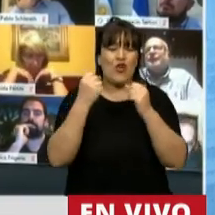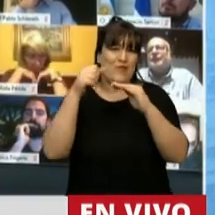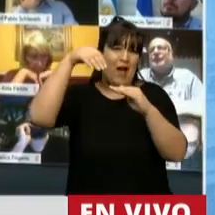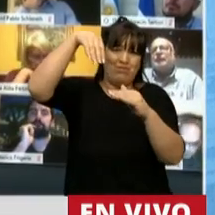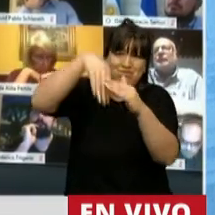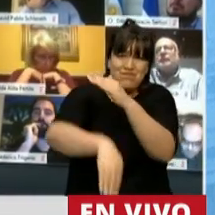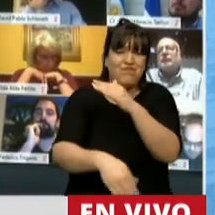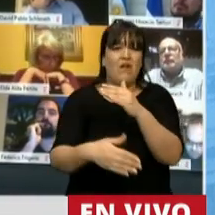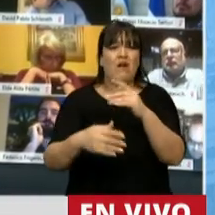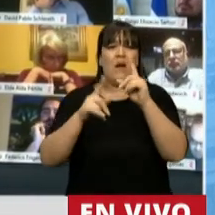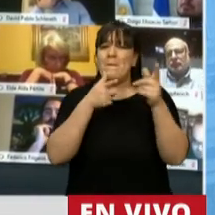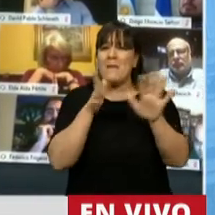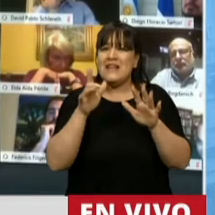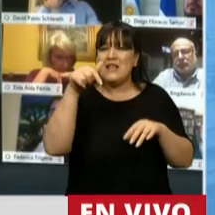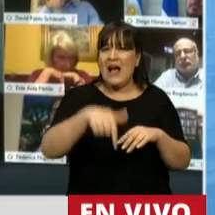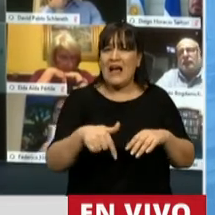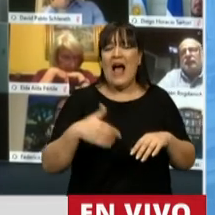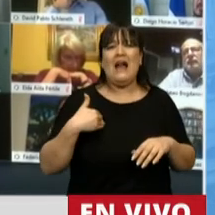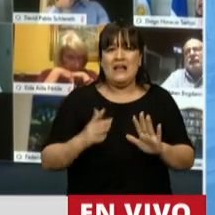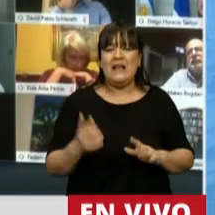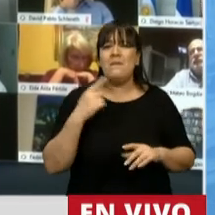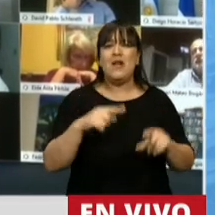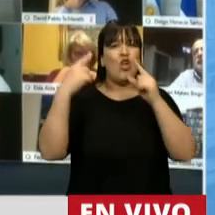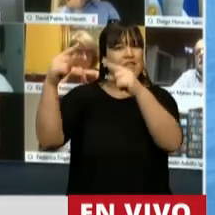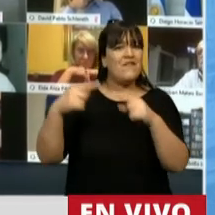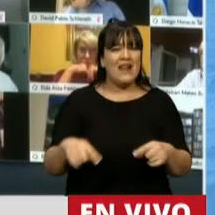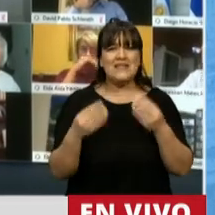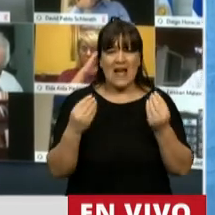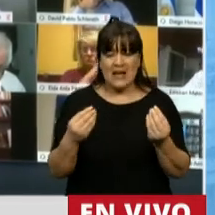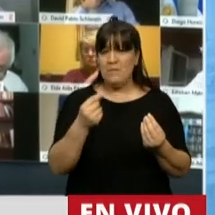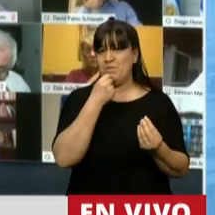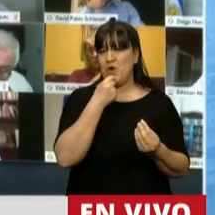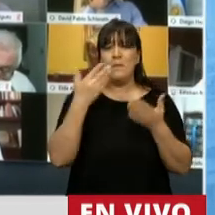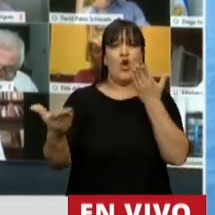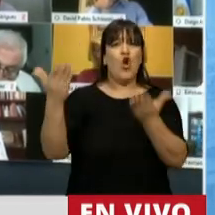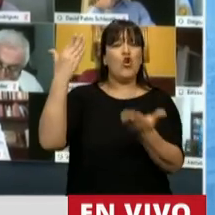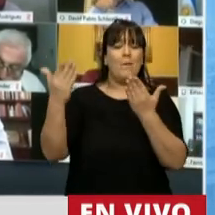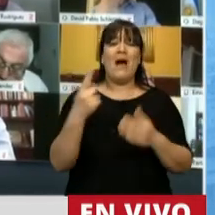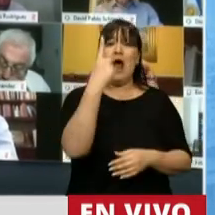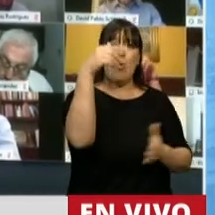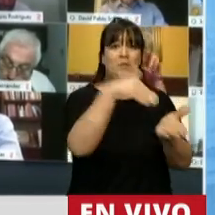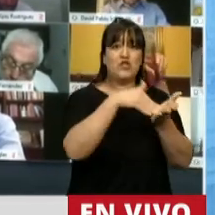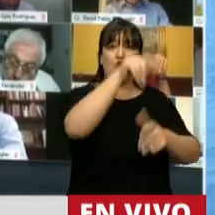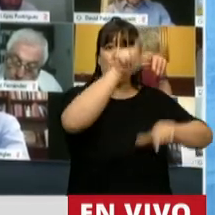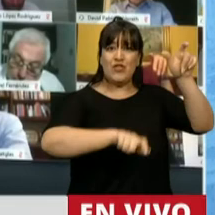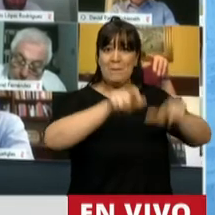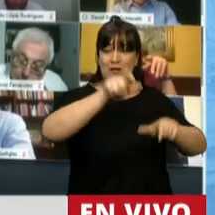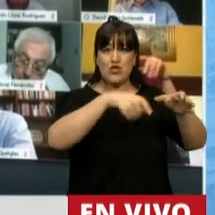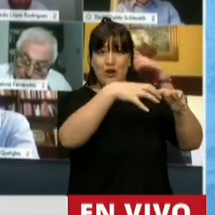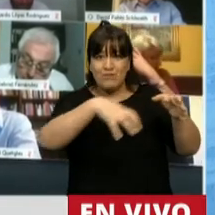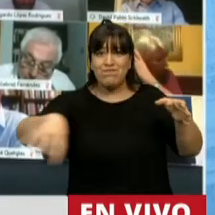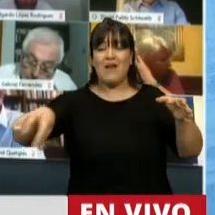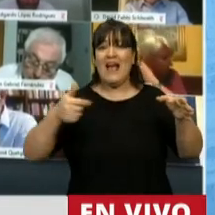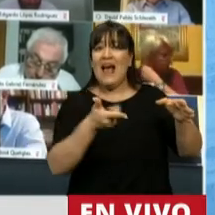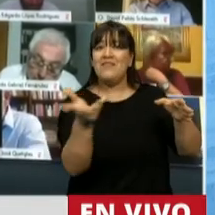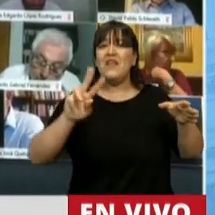similar a la de la economía argentina. Pero ¿cuál es la diferencia? Si comparamos por millón de habitantes, el cómputo de muertes de nuestro